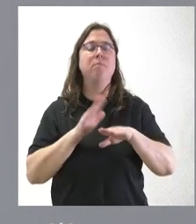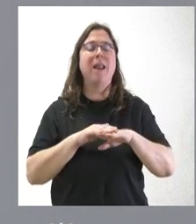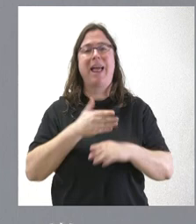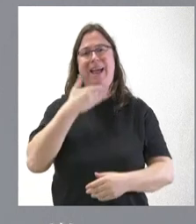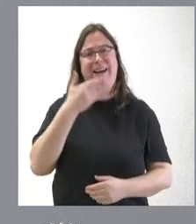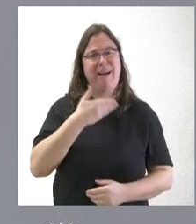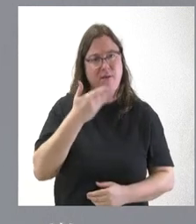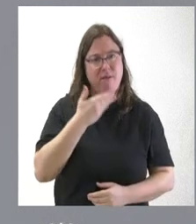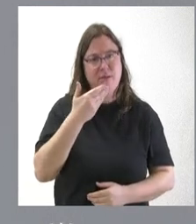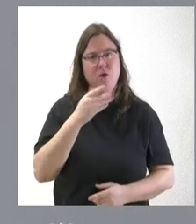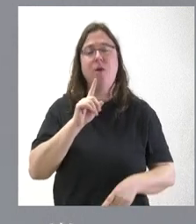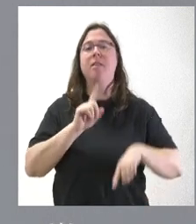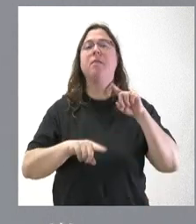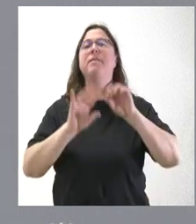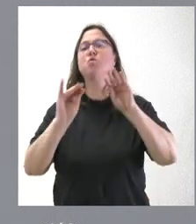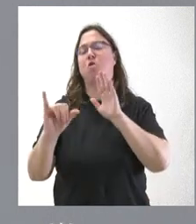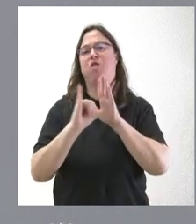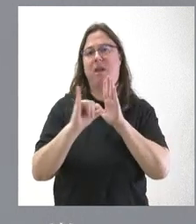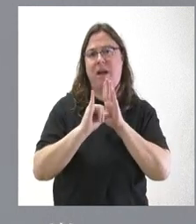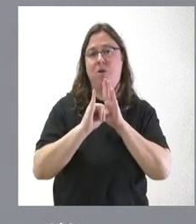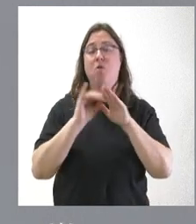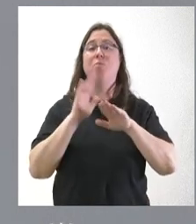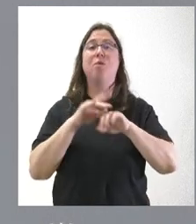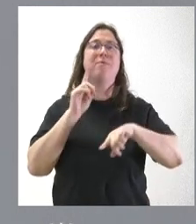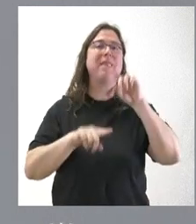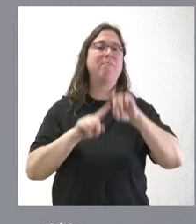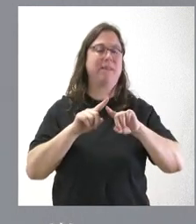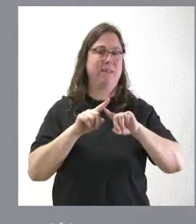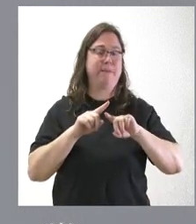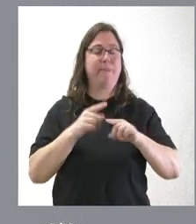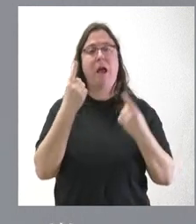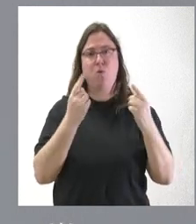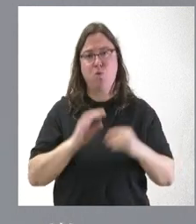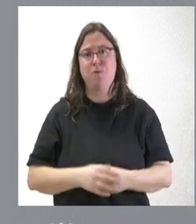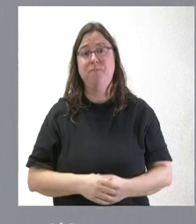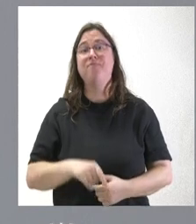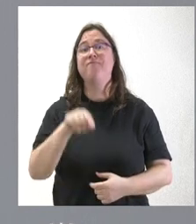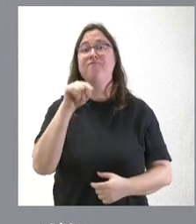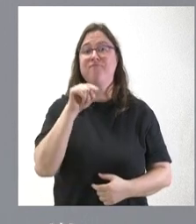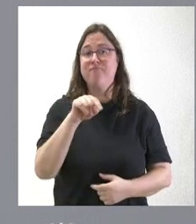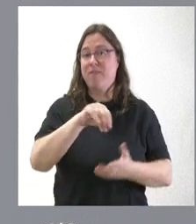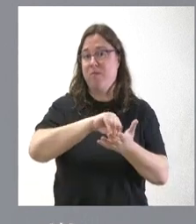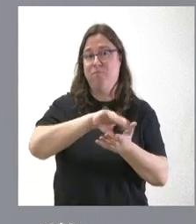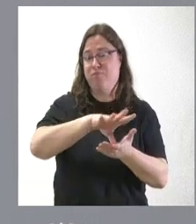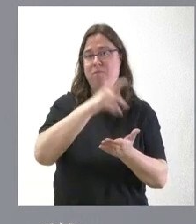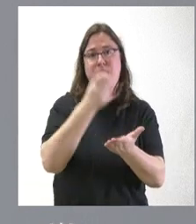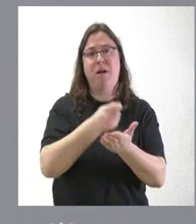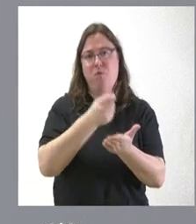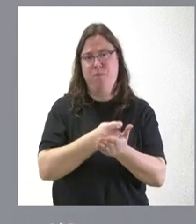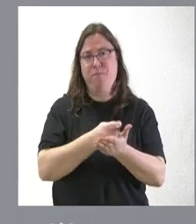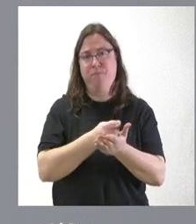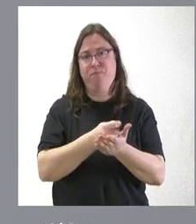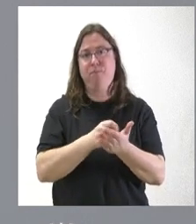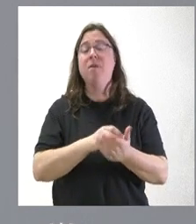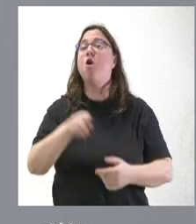en función de su cercanía con algunos proveedores concretos. Y ahí es donde se descentraliza ese pago. Y